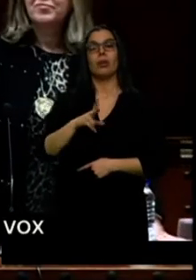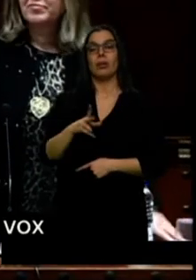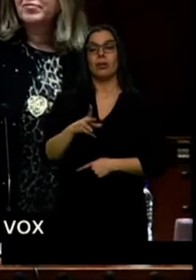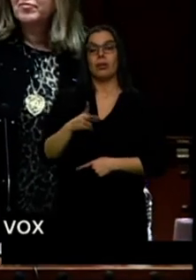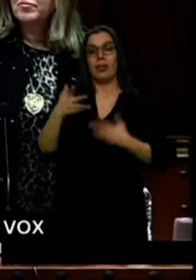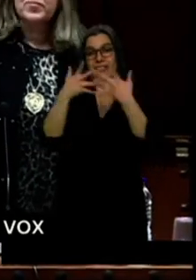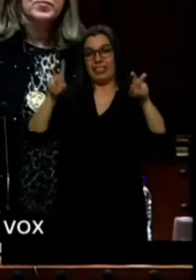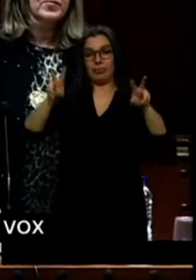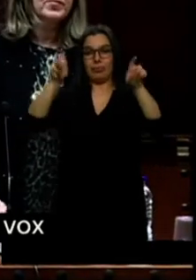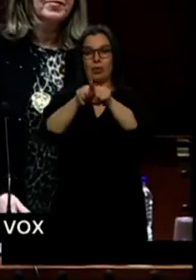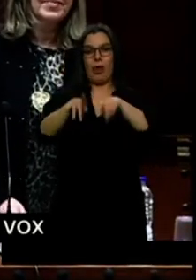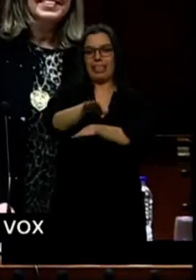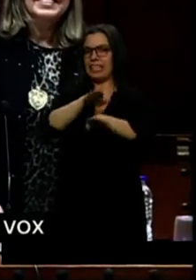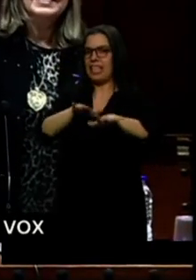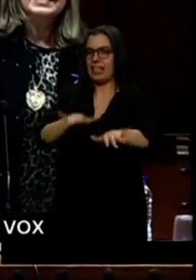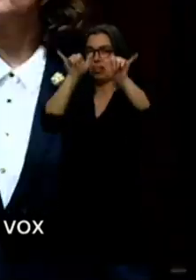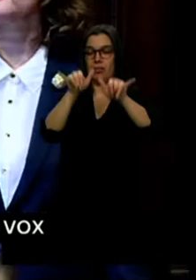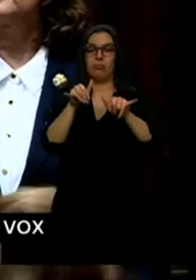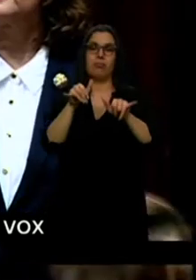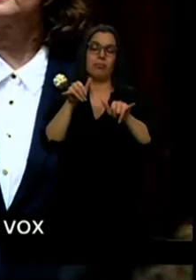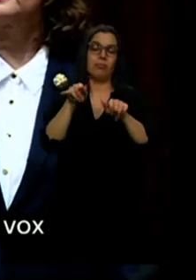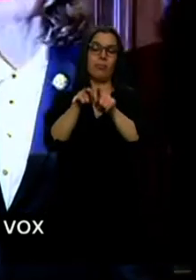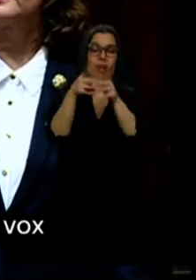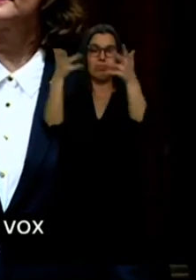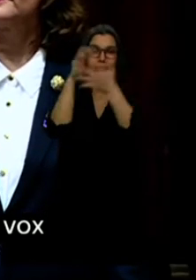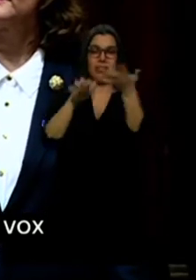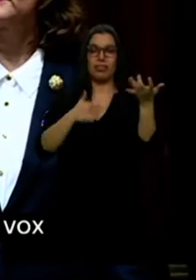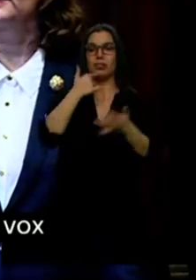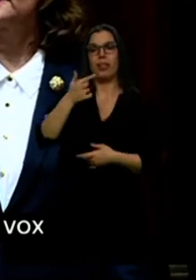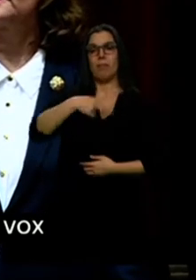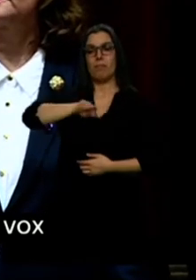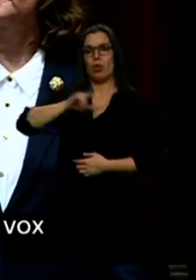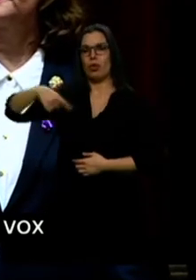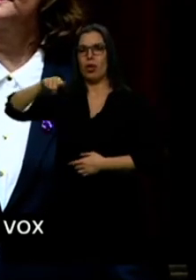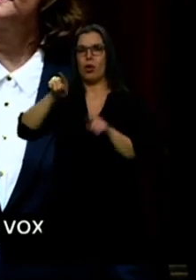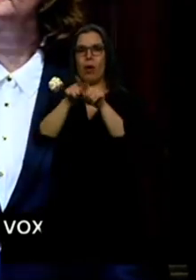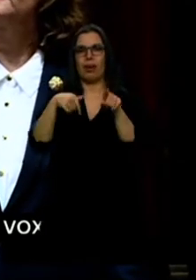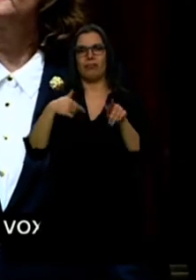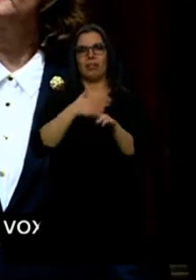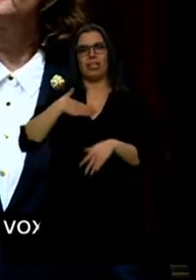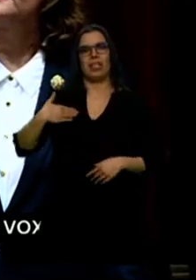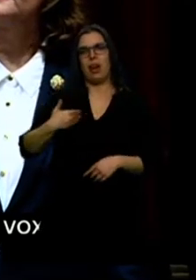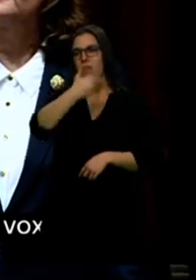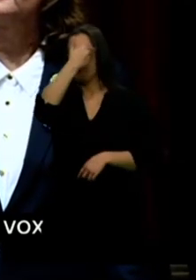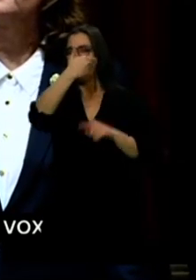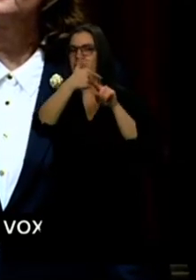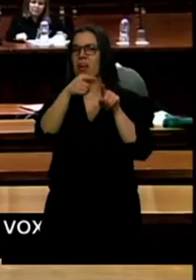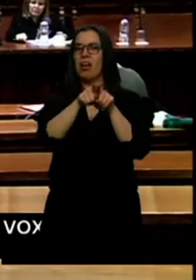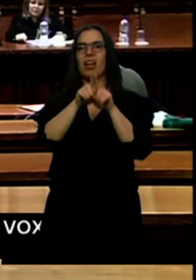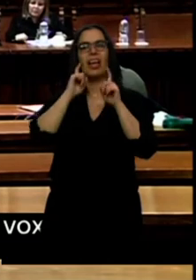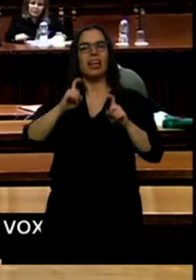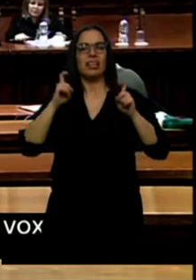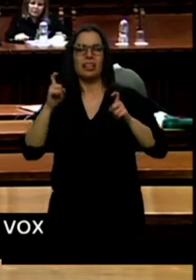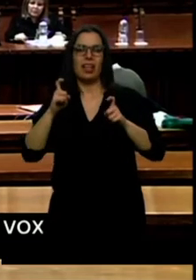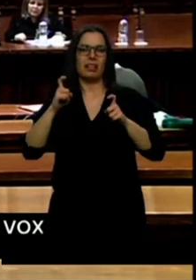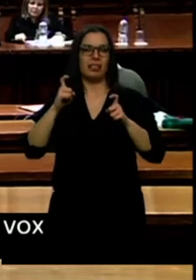un manifiesto que acusa a la formación de Santiago Abascal de negacionismo de la violencia de género al cuestionar sus cifras y al tratar de crear un debate artificial